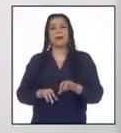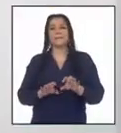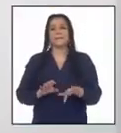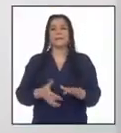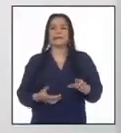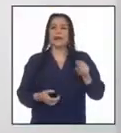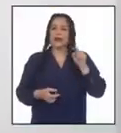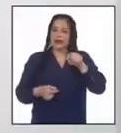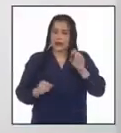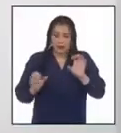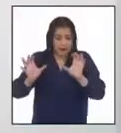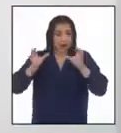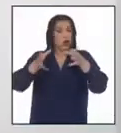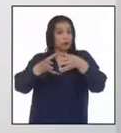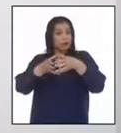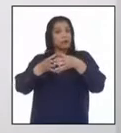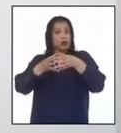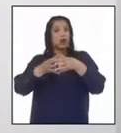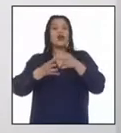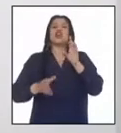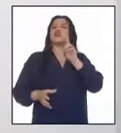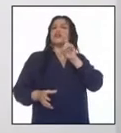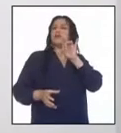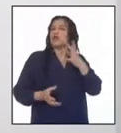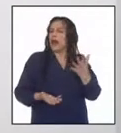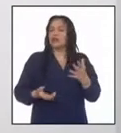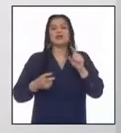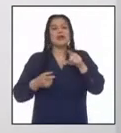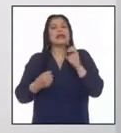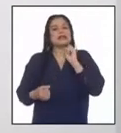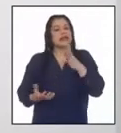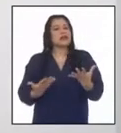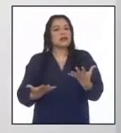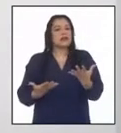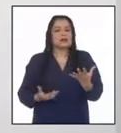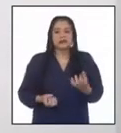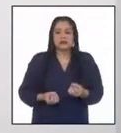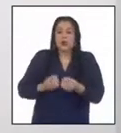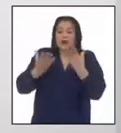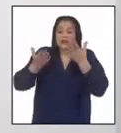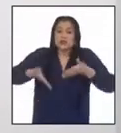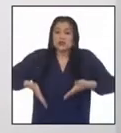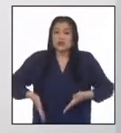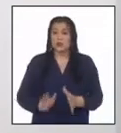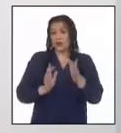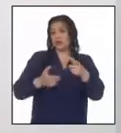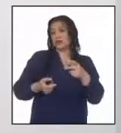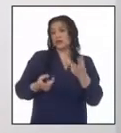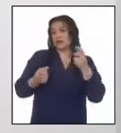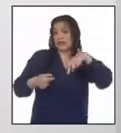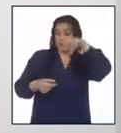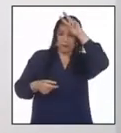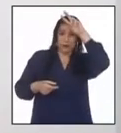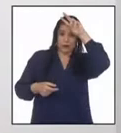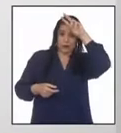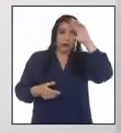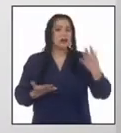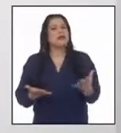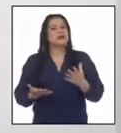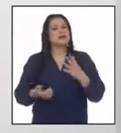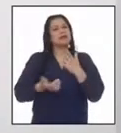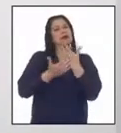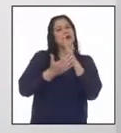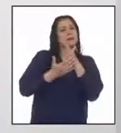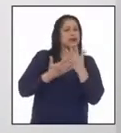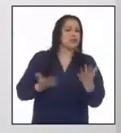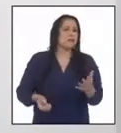En esta comisión, los diputados afirmaron que los coeficientes de mortalidad en el ámbito nacional estaban dentro